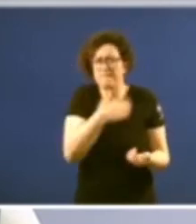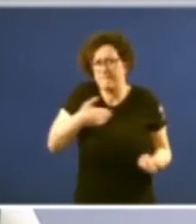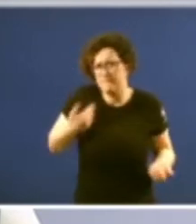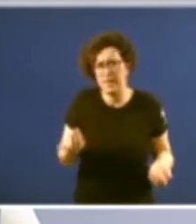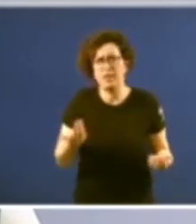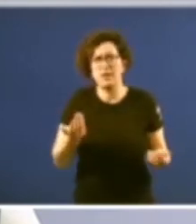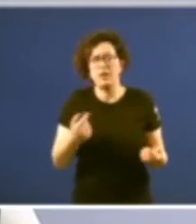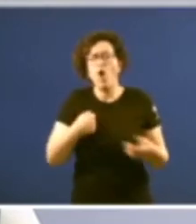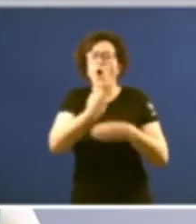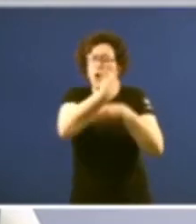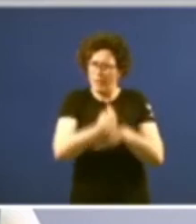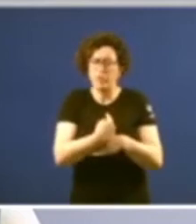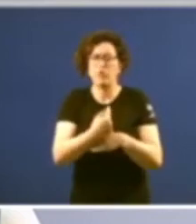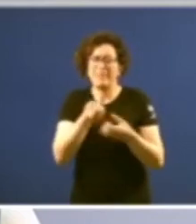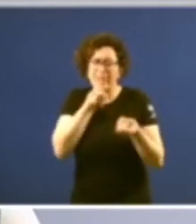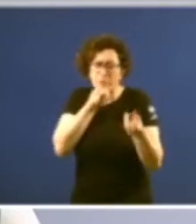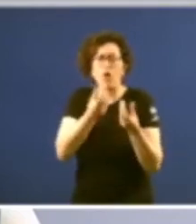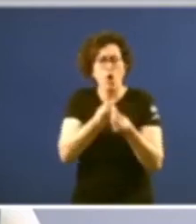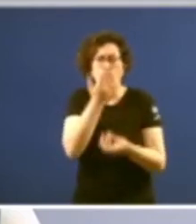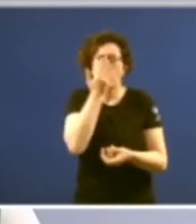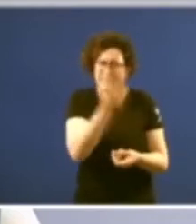temos a obriga de informar con honestidade